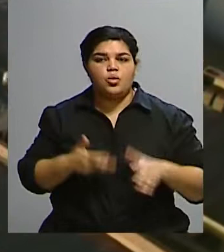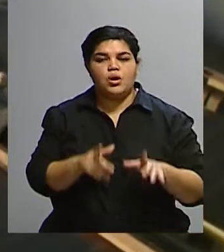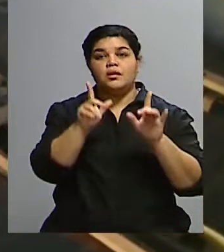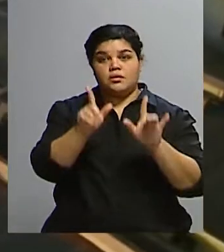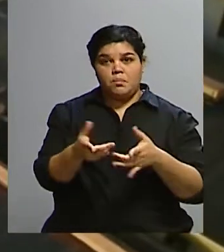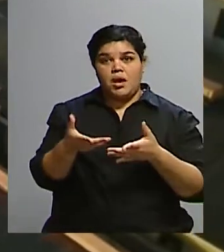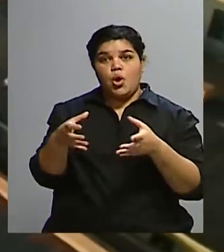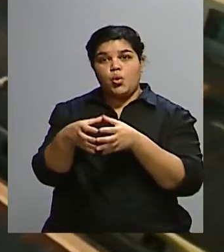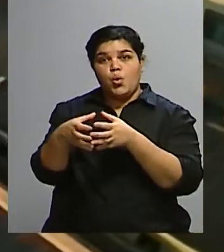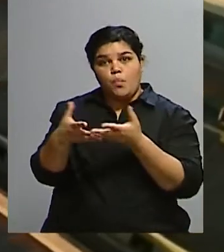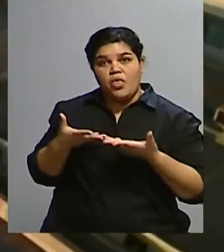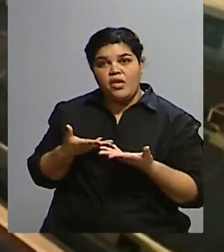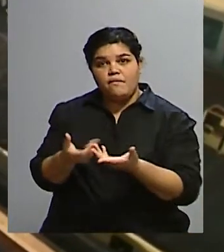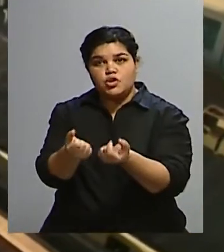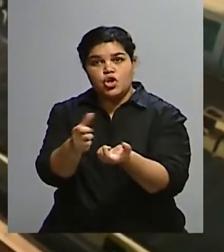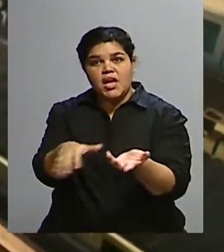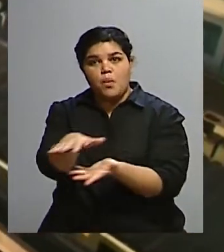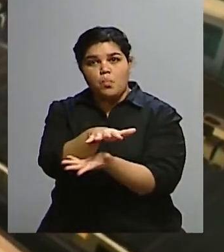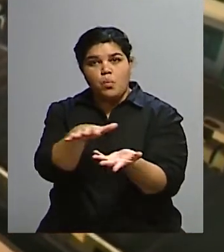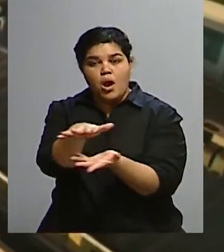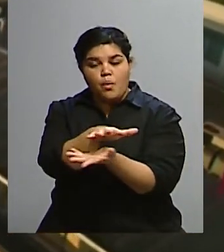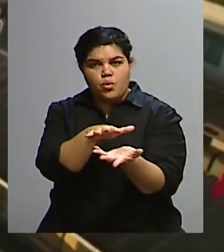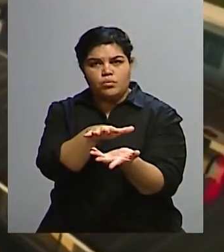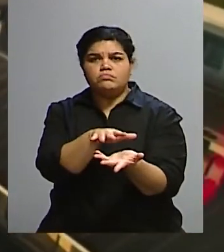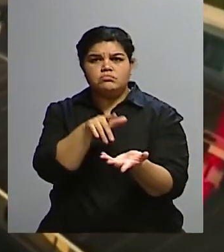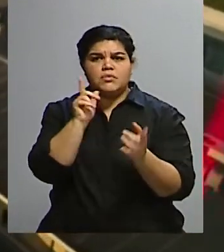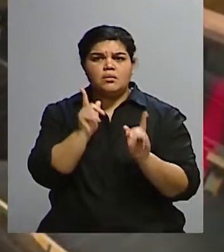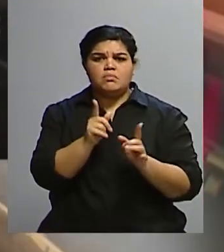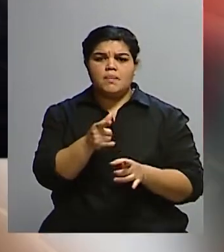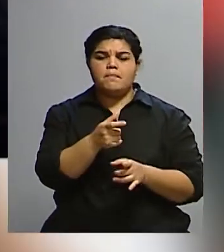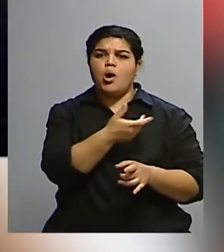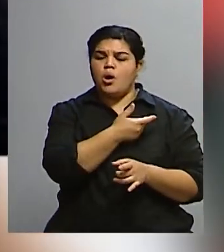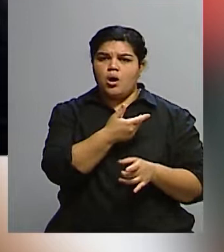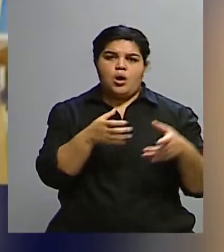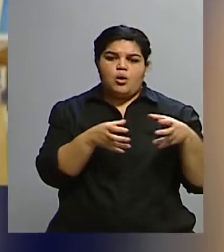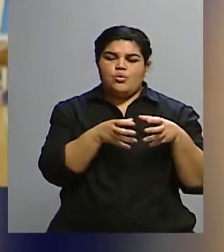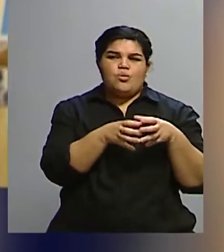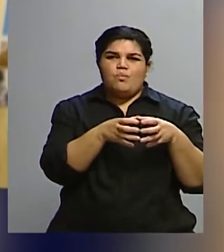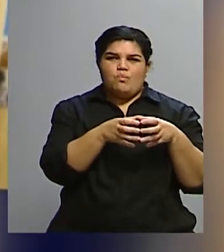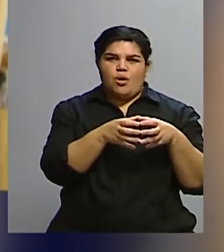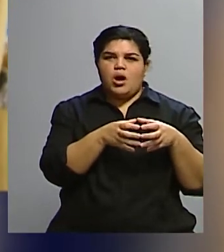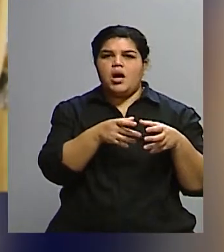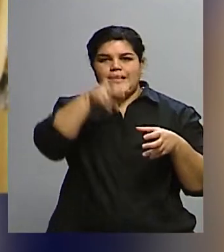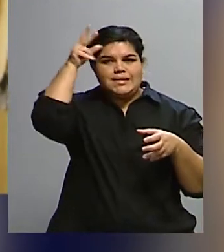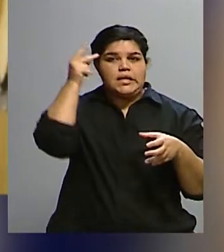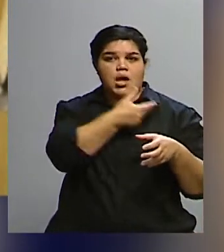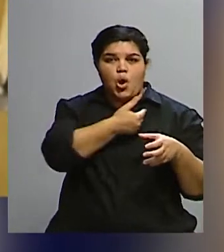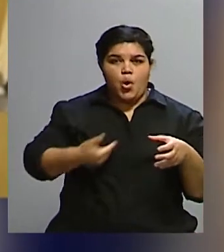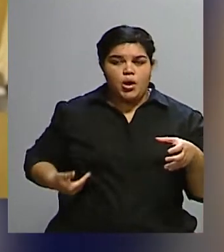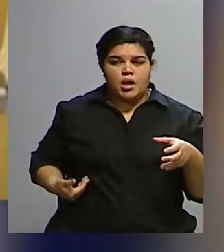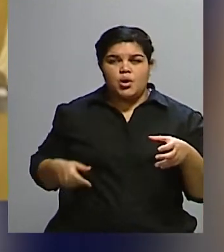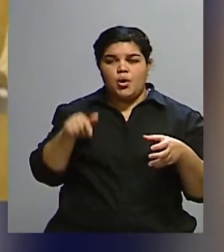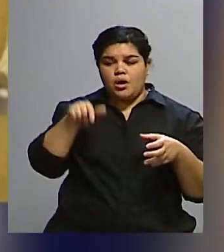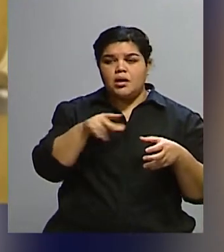pueblo, que también era una deuda muy grande que tenía Chile, tal vez el último país en Latinoamérica en